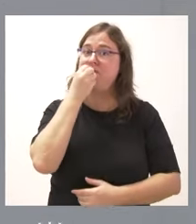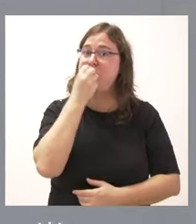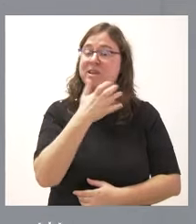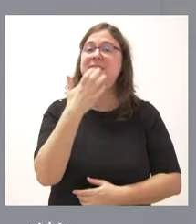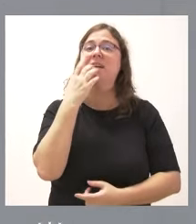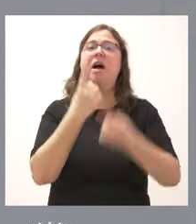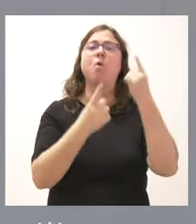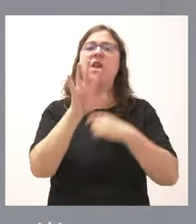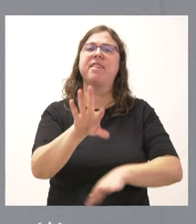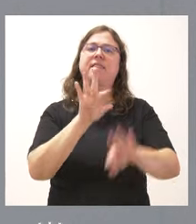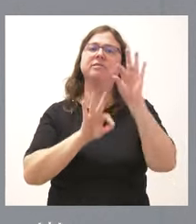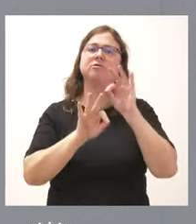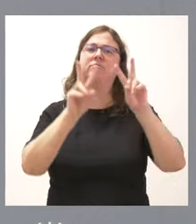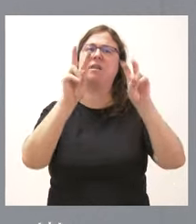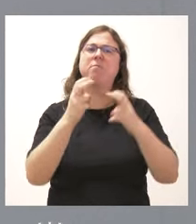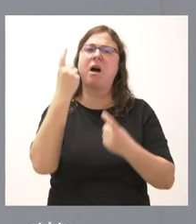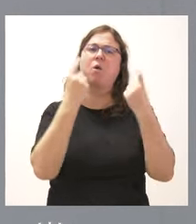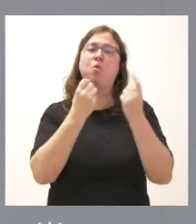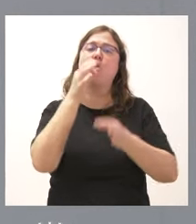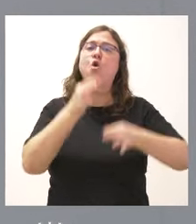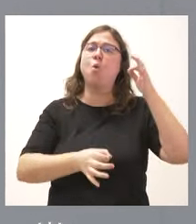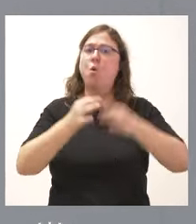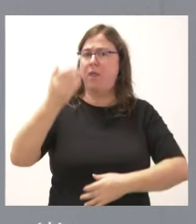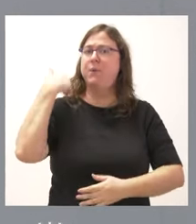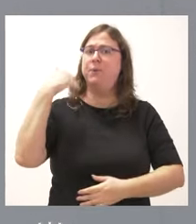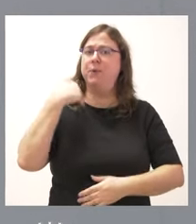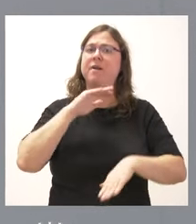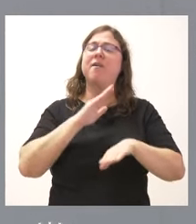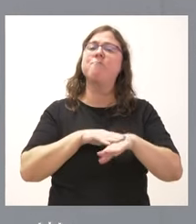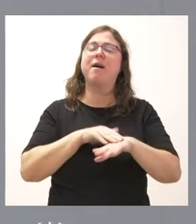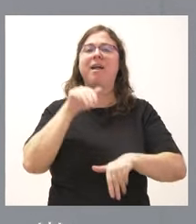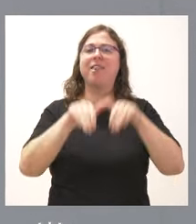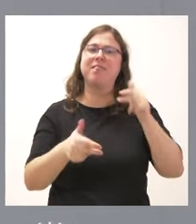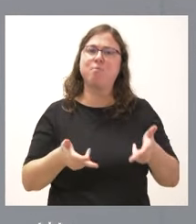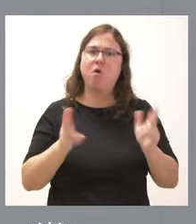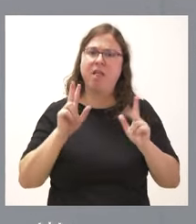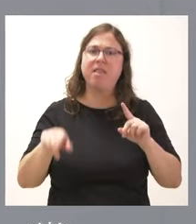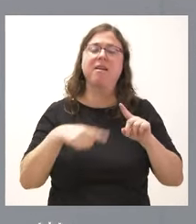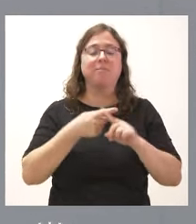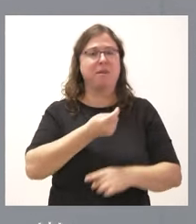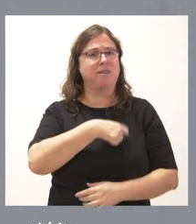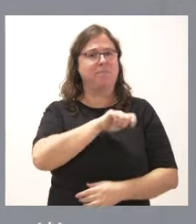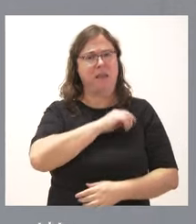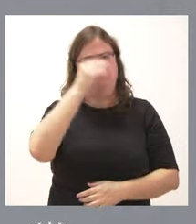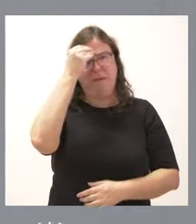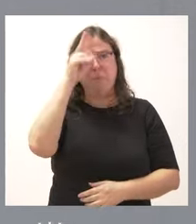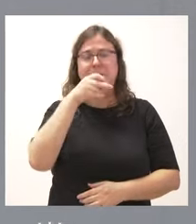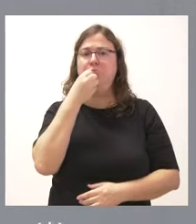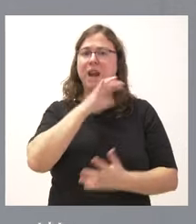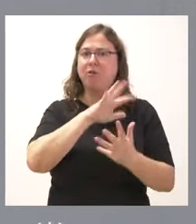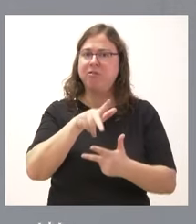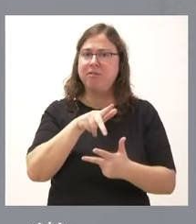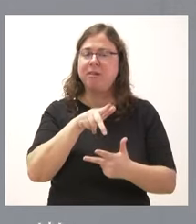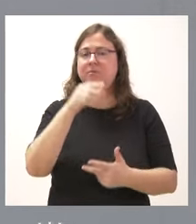algunas de las decisiones respecto de algunos de los juzgados se planteó para la democracia y para España. Entiendo por contra